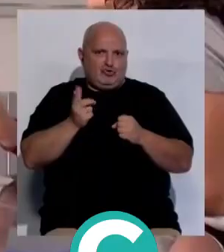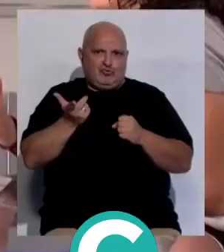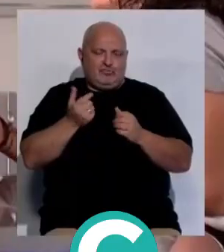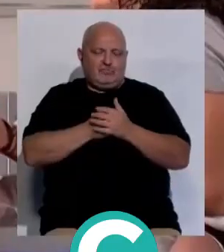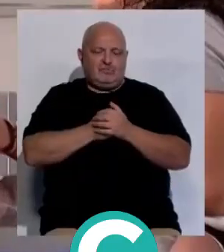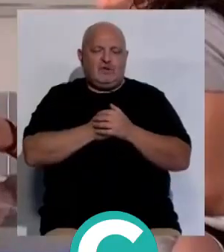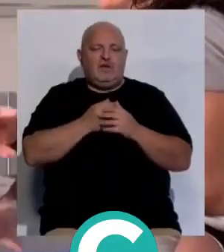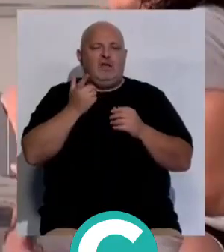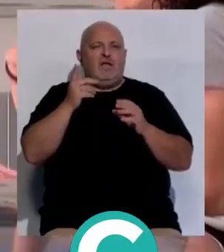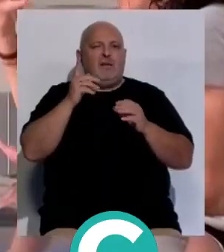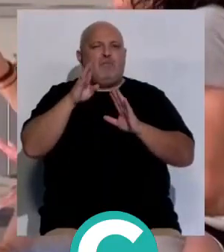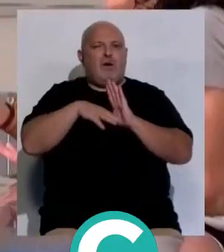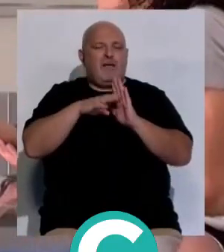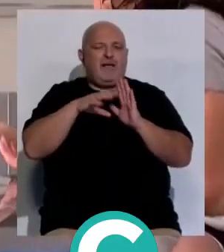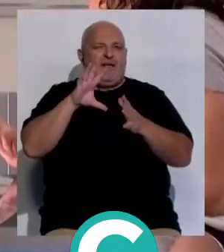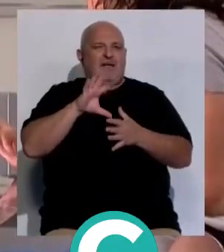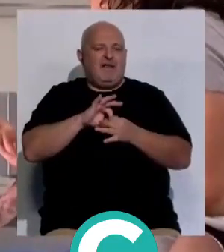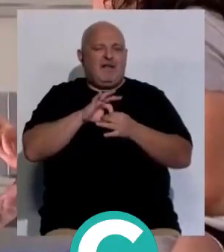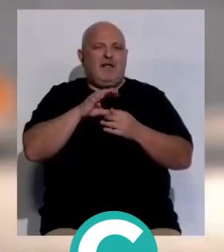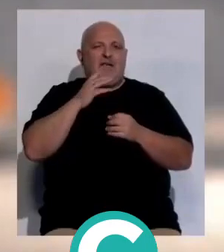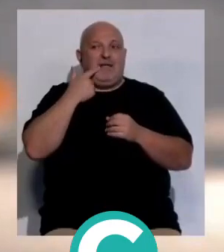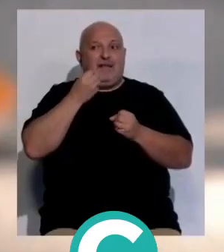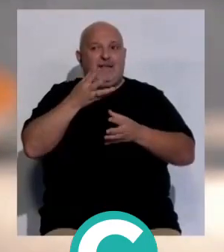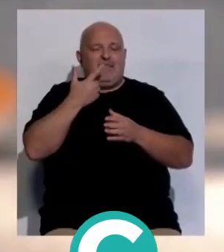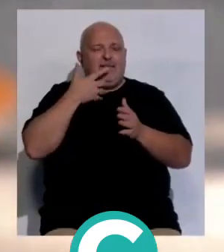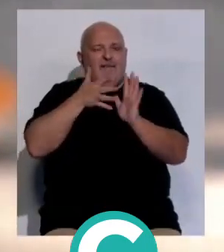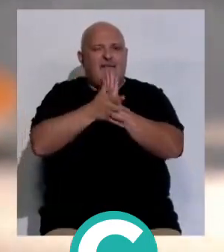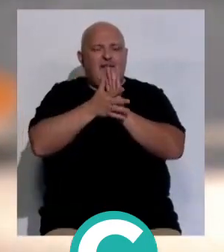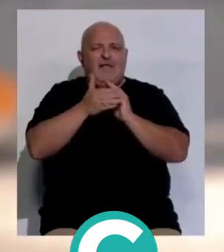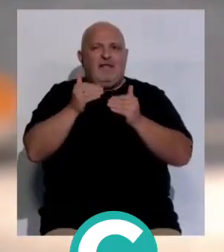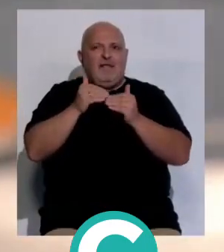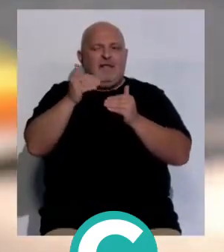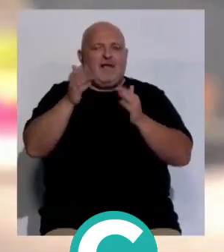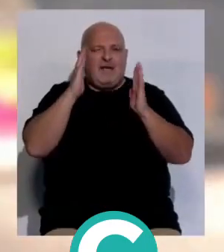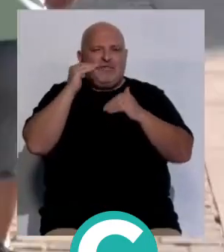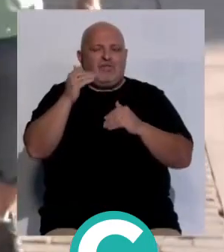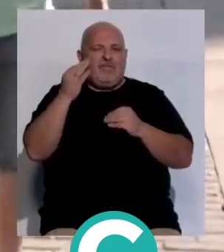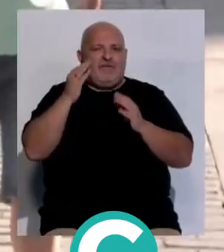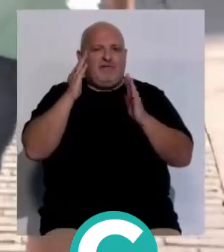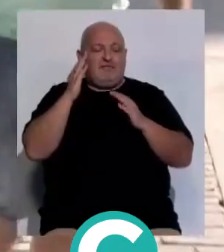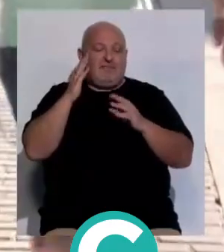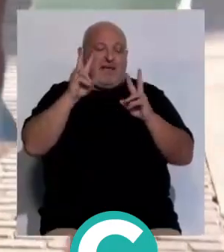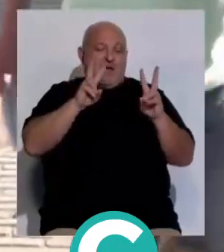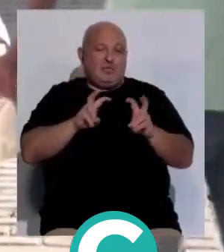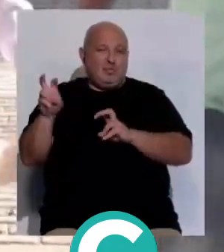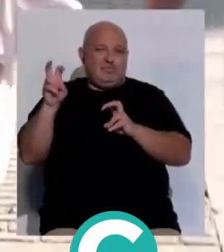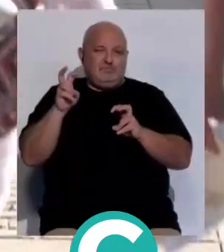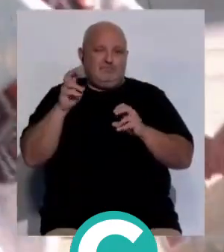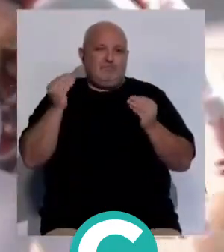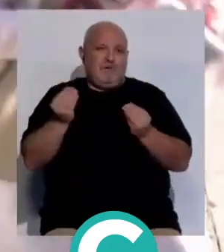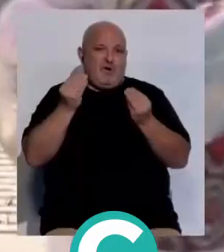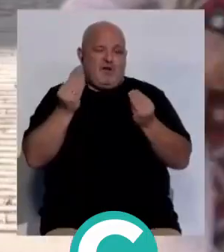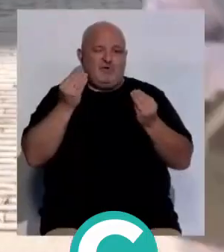En una entrevista concedida al programa Ángulo Abierto, González Dorao ha indicado que más allá de la atención que se debe prestar a estos asuntos y las muchas